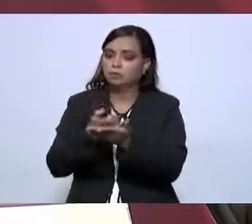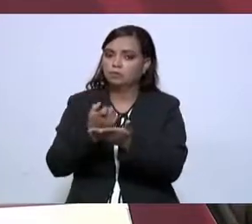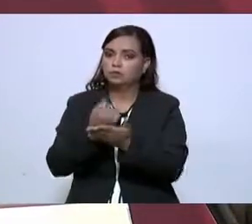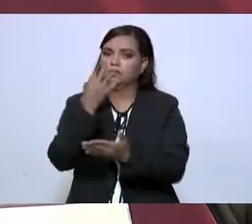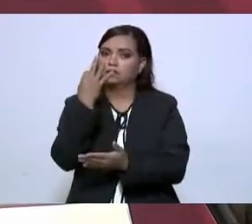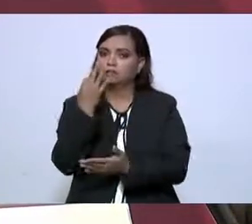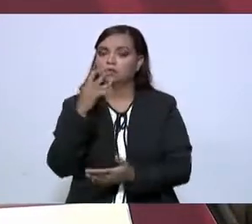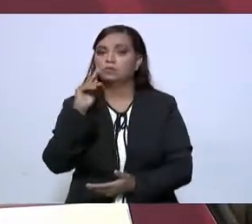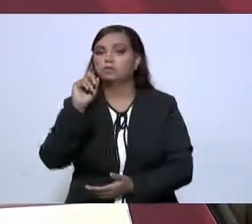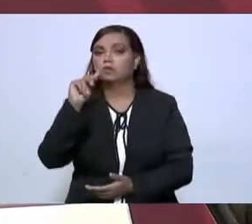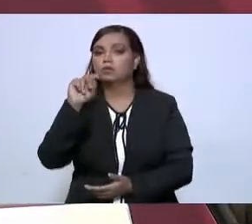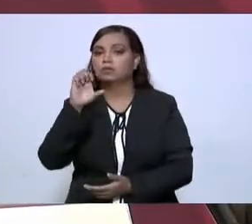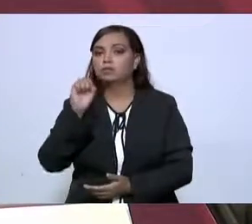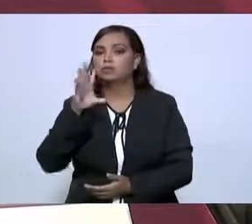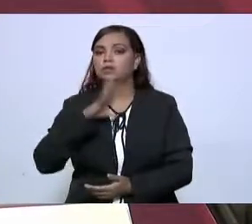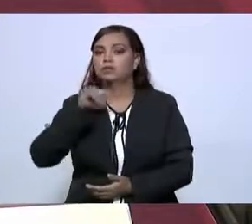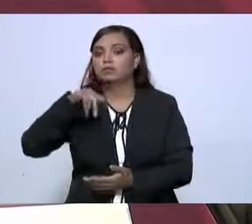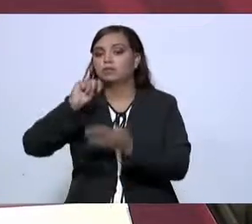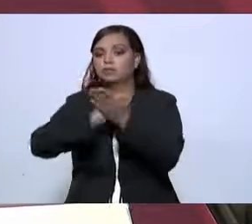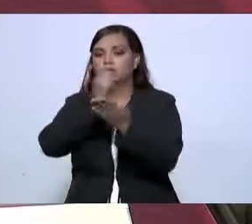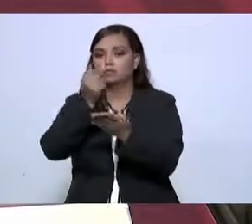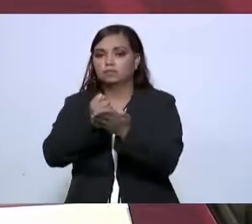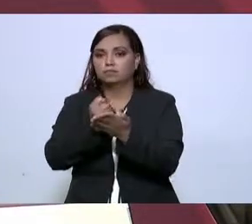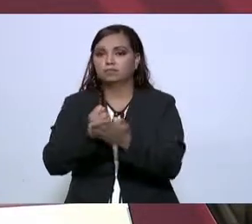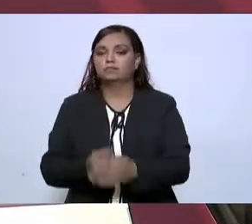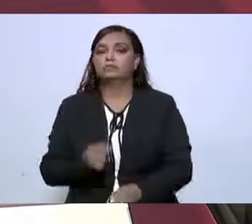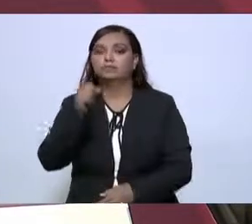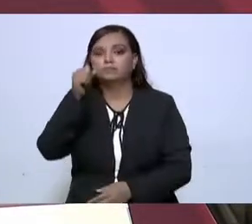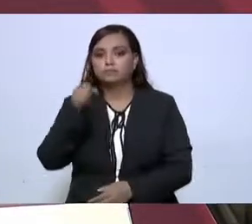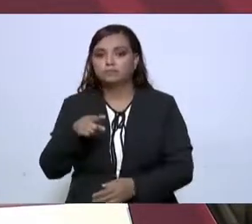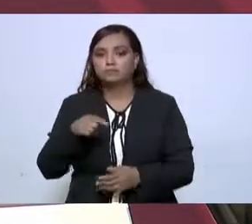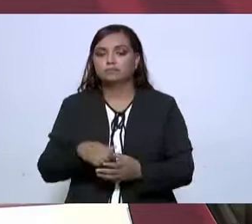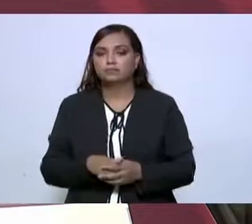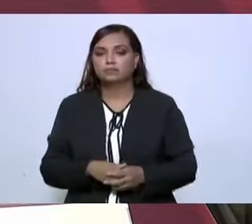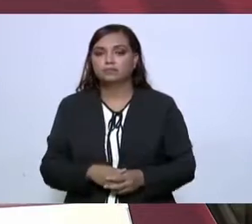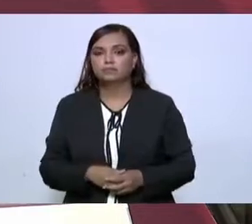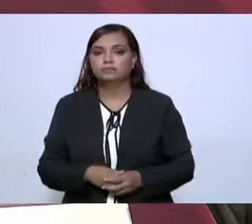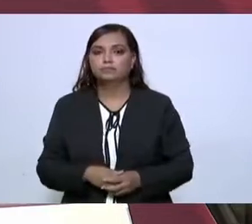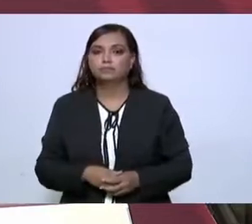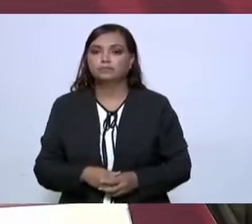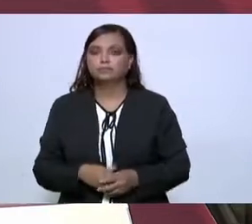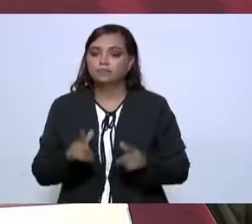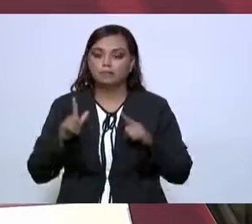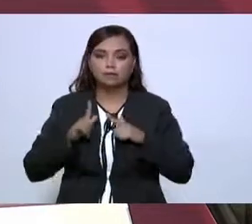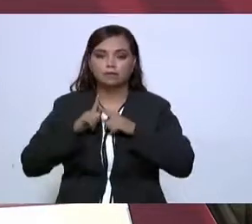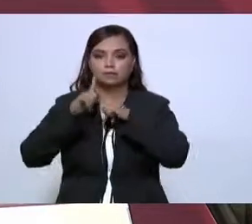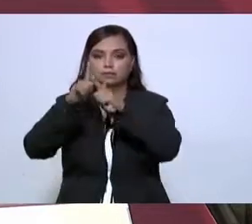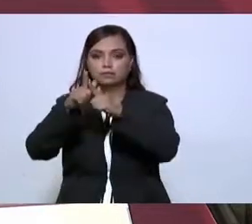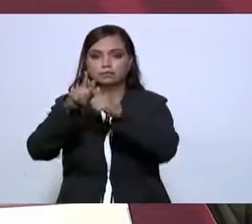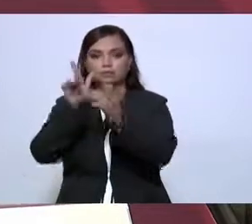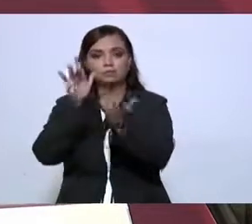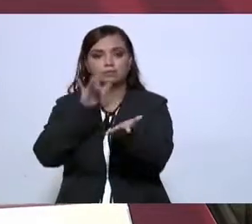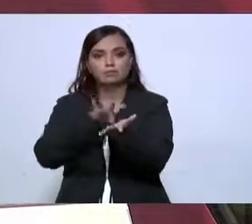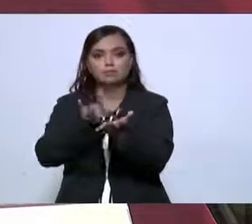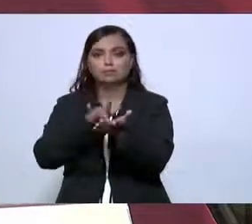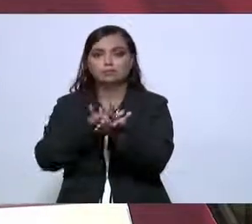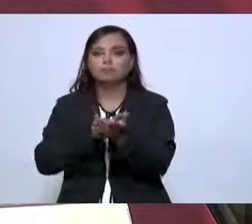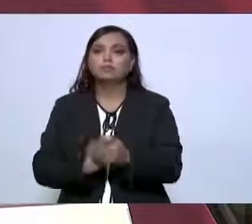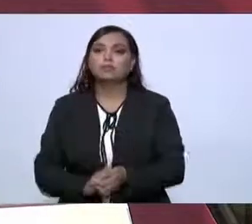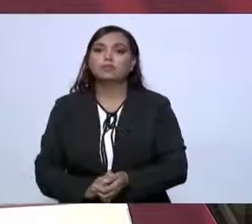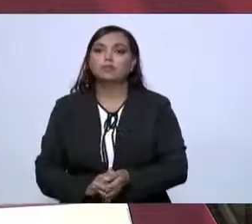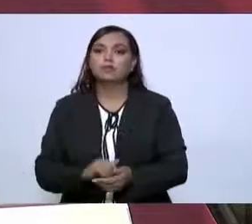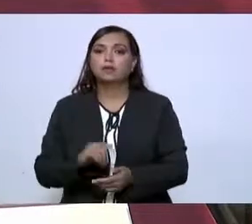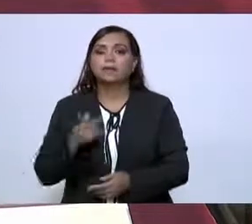los tres puertos. También se va a seguir apoyando la industria